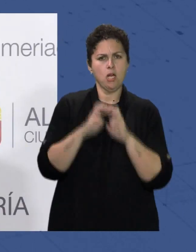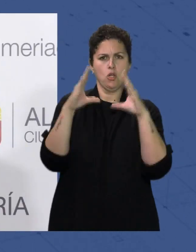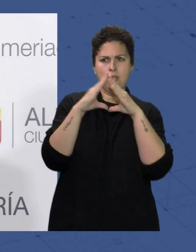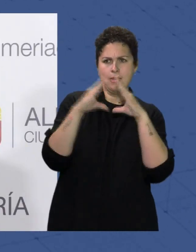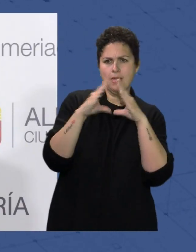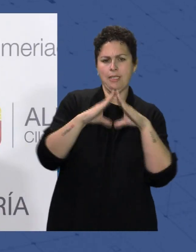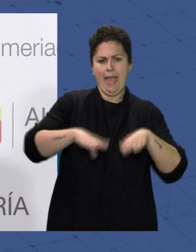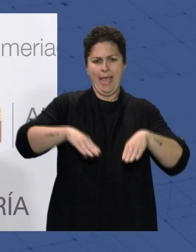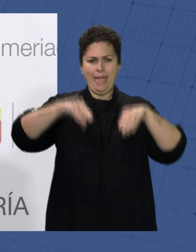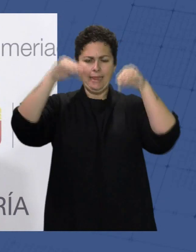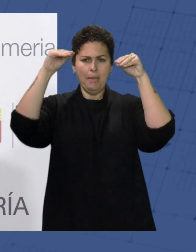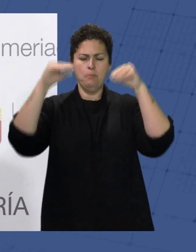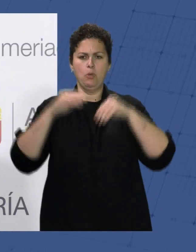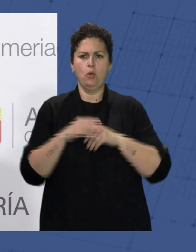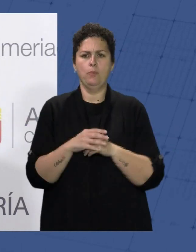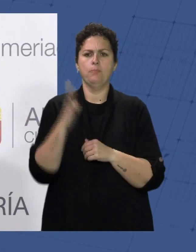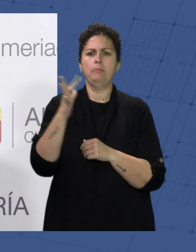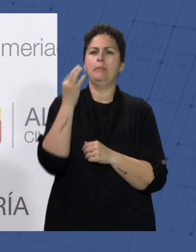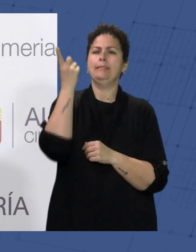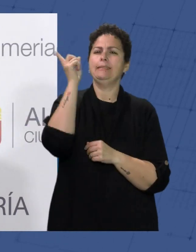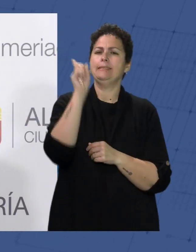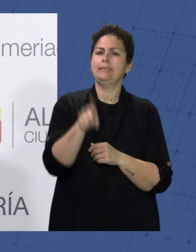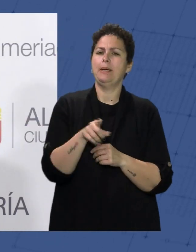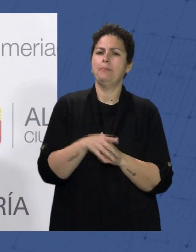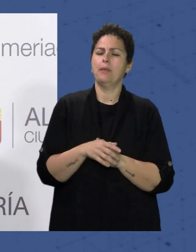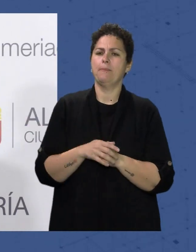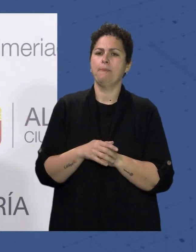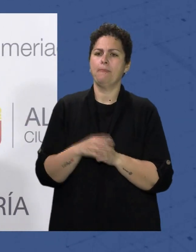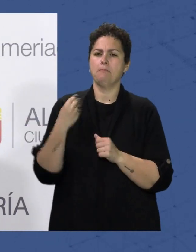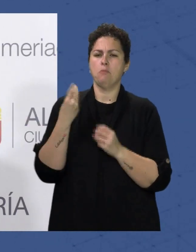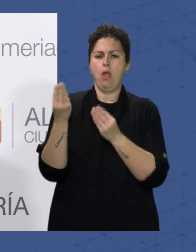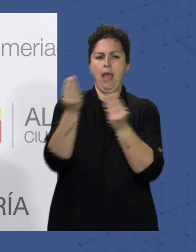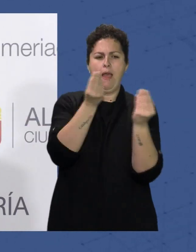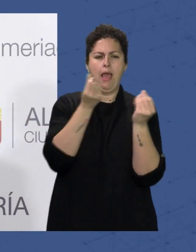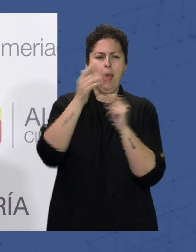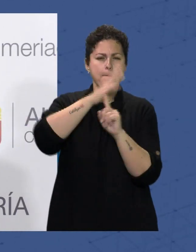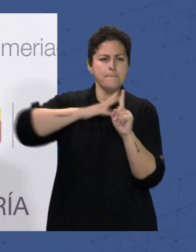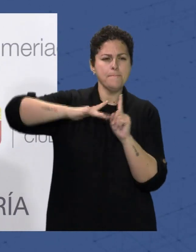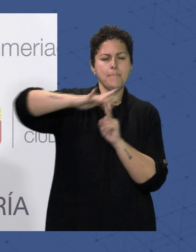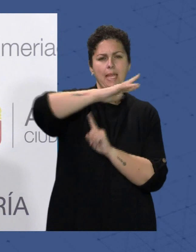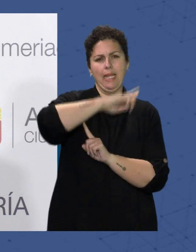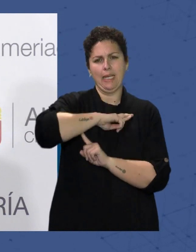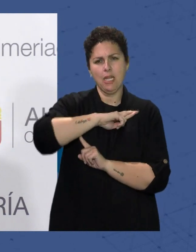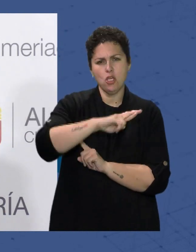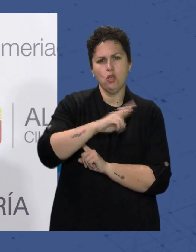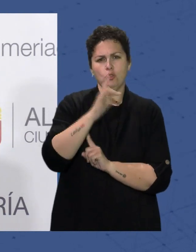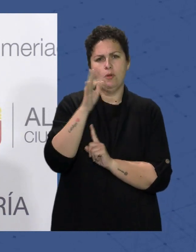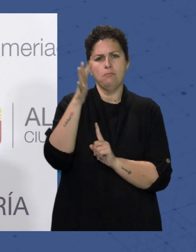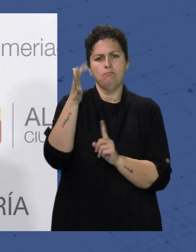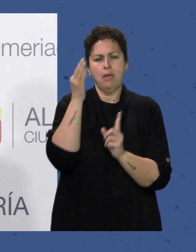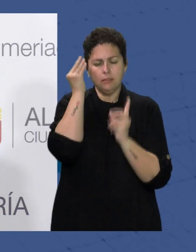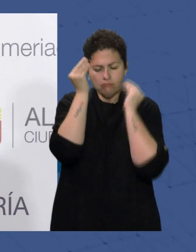catedralicio Y luego también Pues el ambiente religioso Y de recogimiento